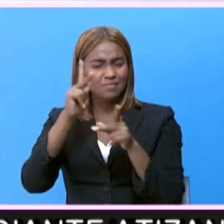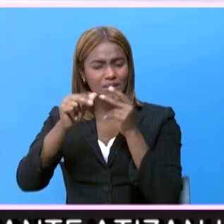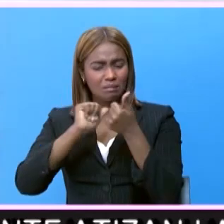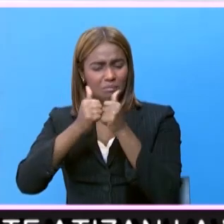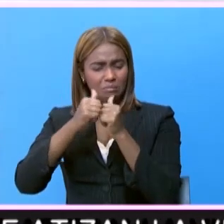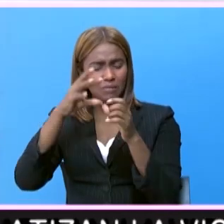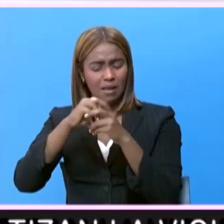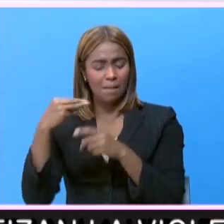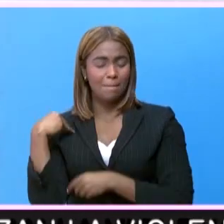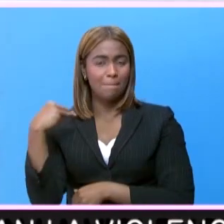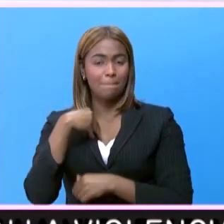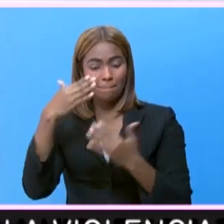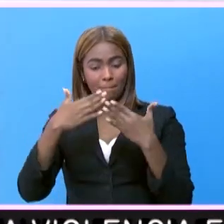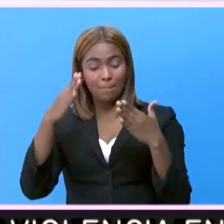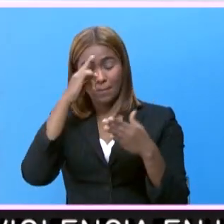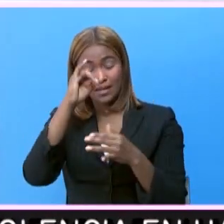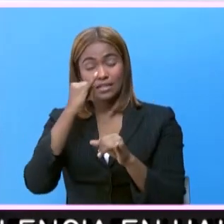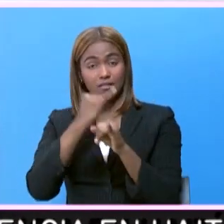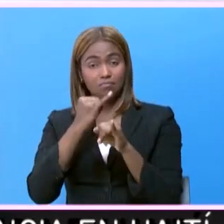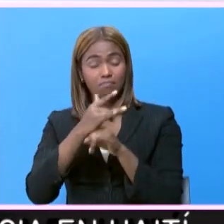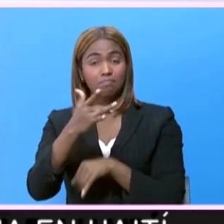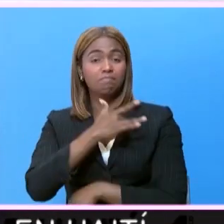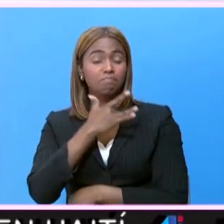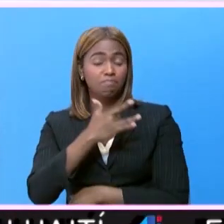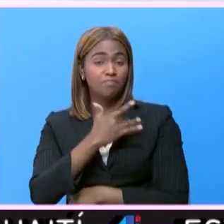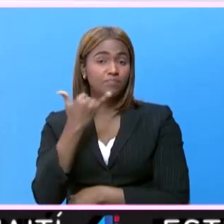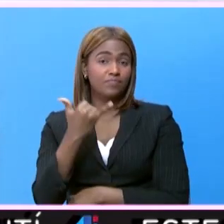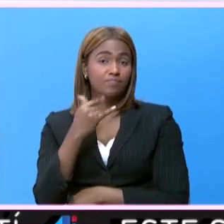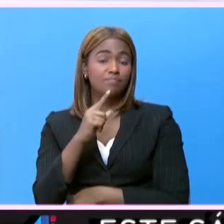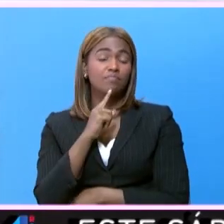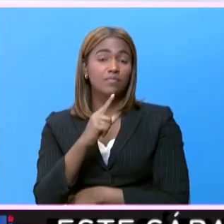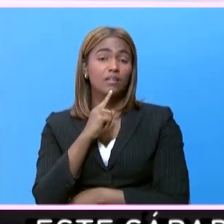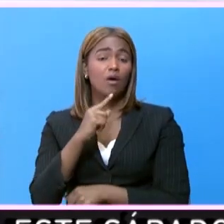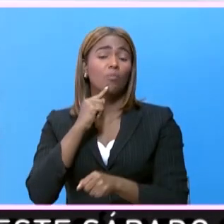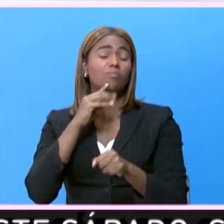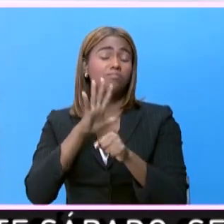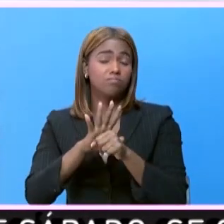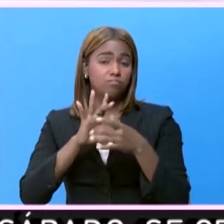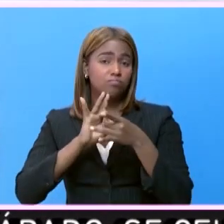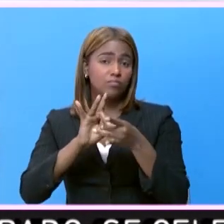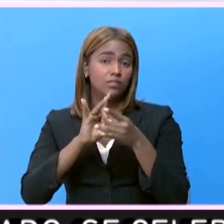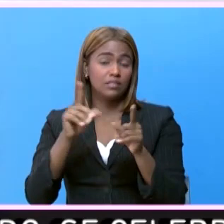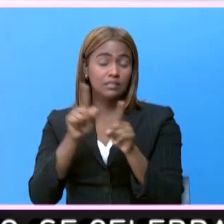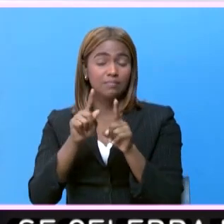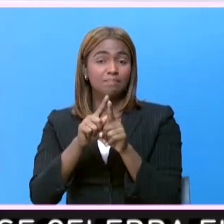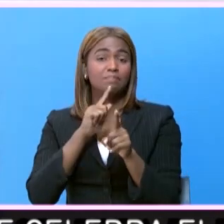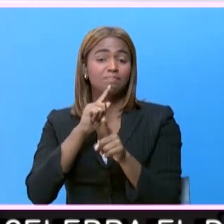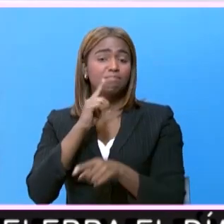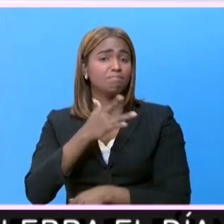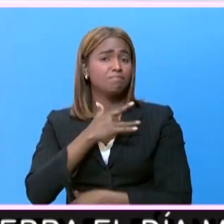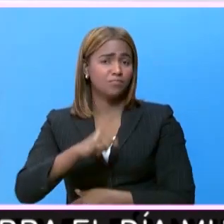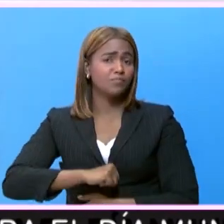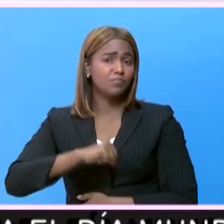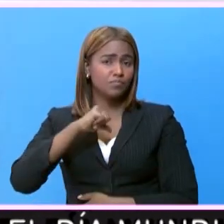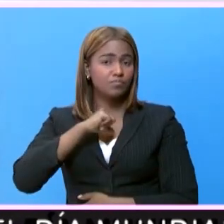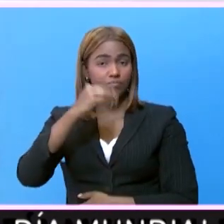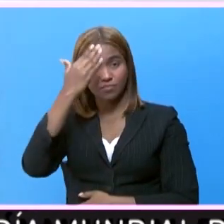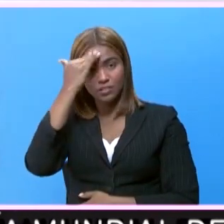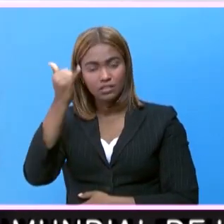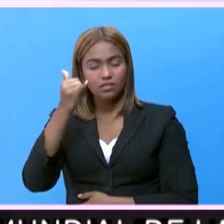fundador de esta institución, me siento altamente comprometido y realmente orgulloso porque